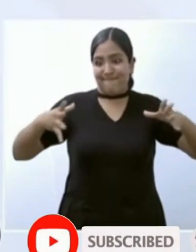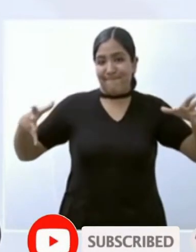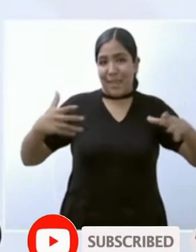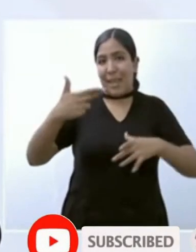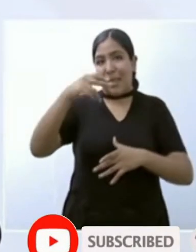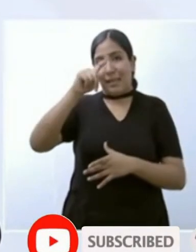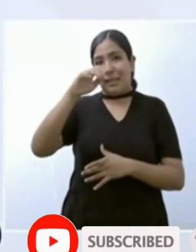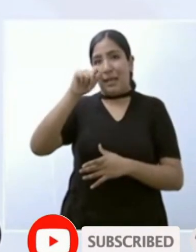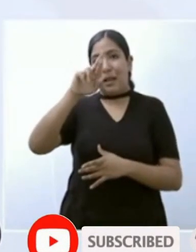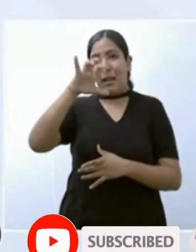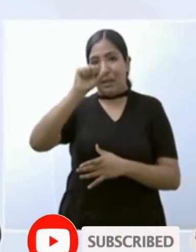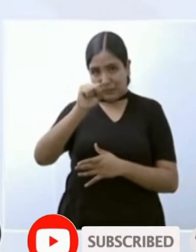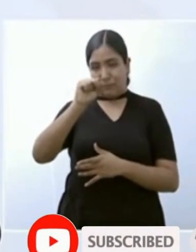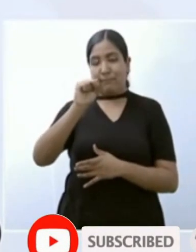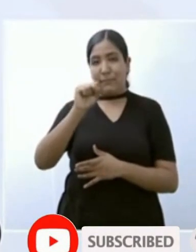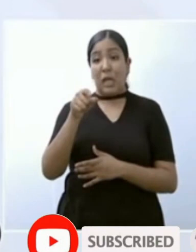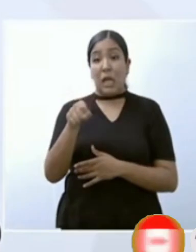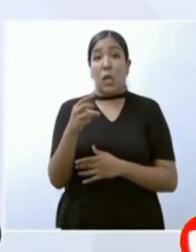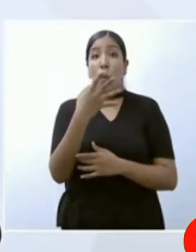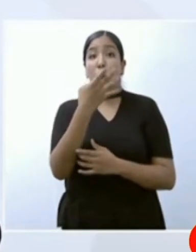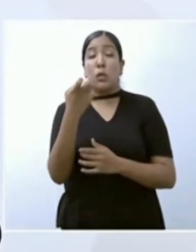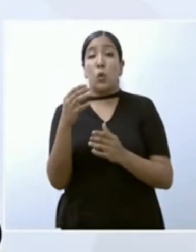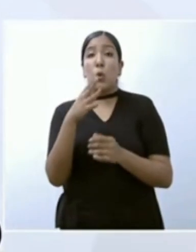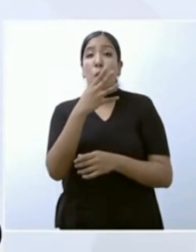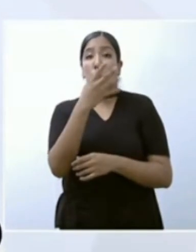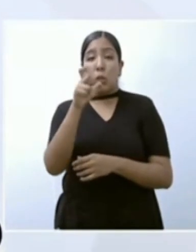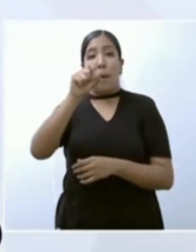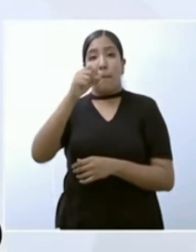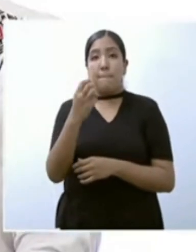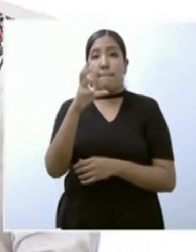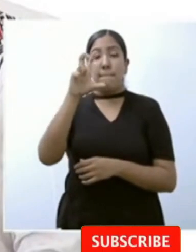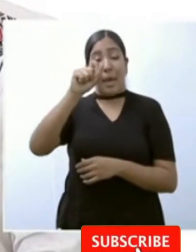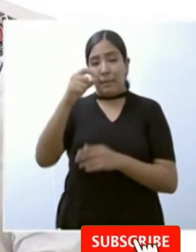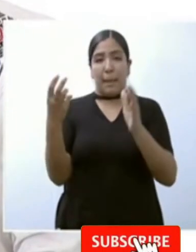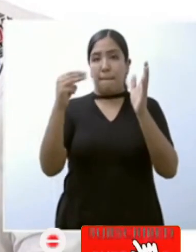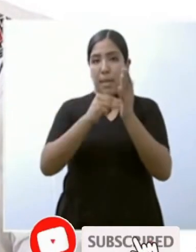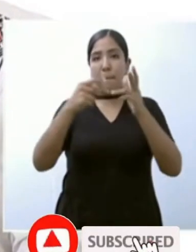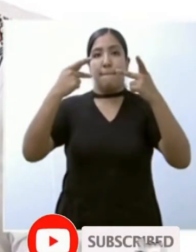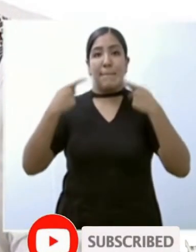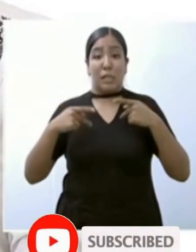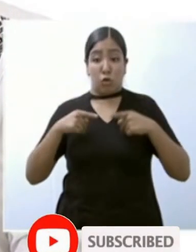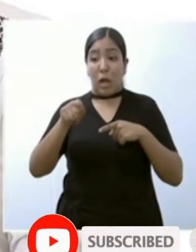cuatrocientos veinte mil productores ejidatarios